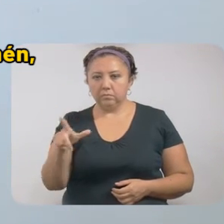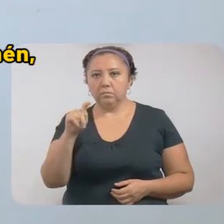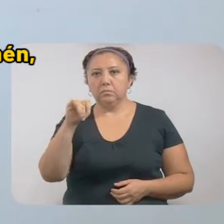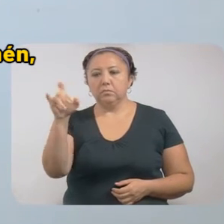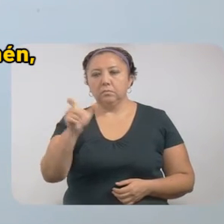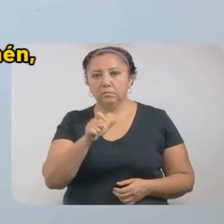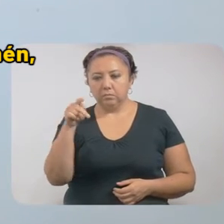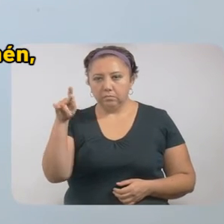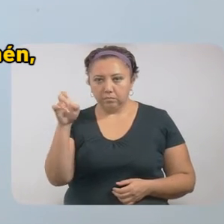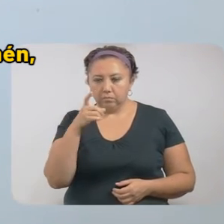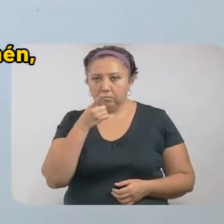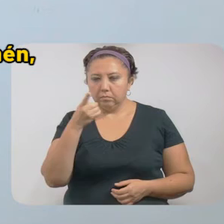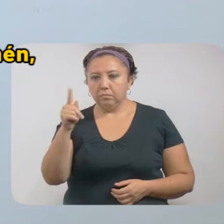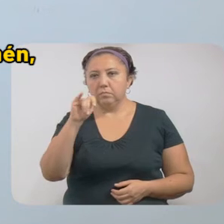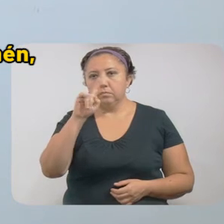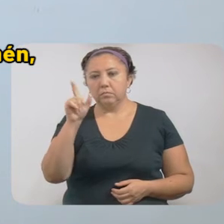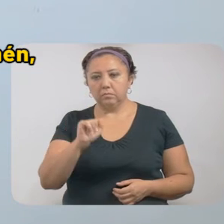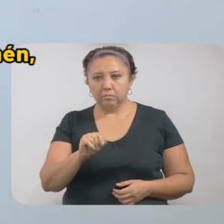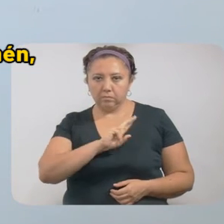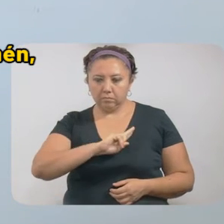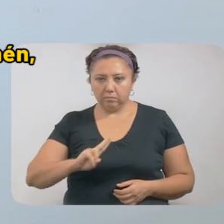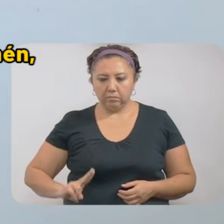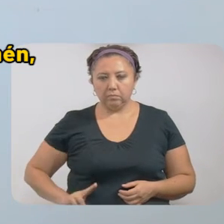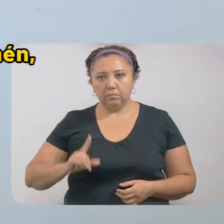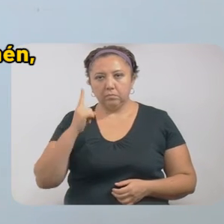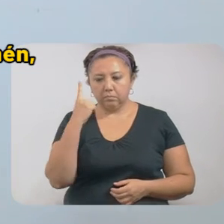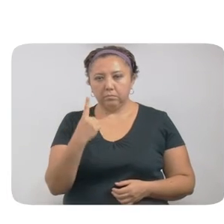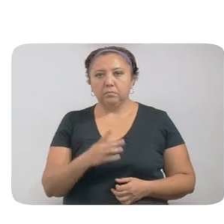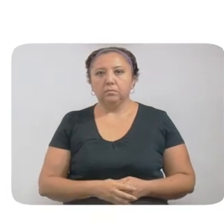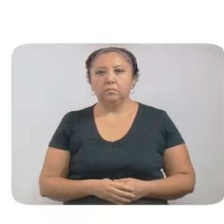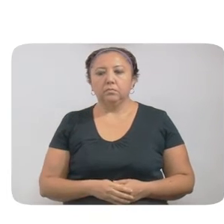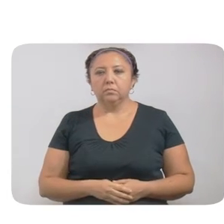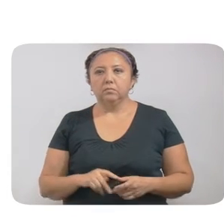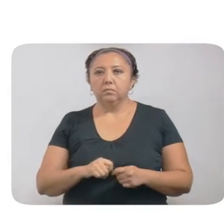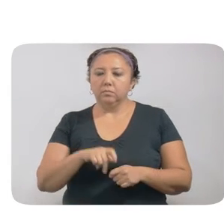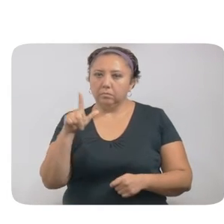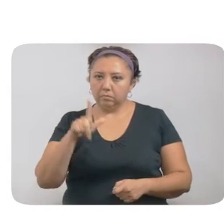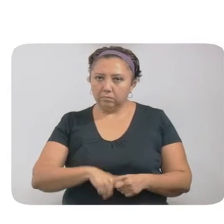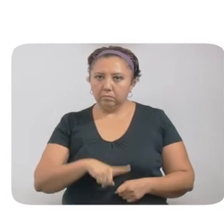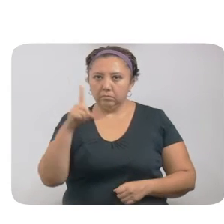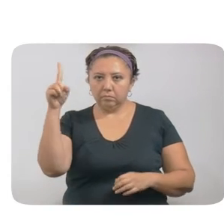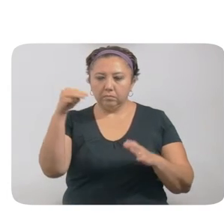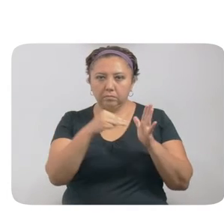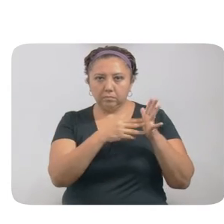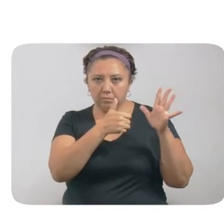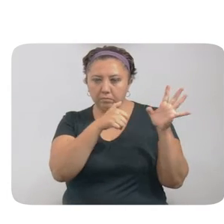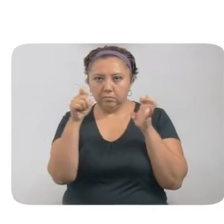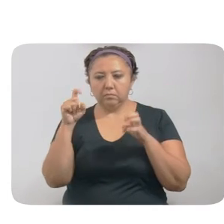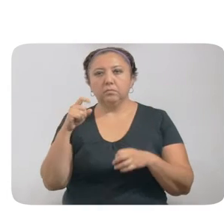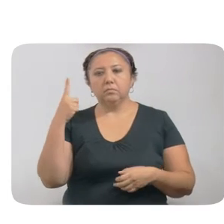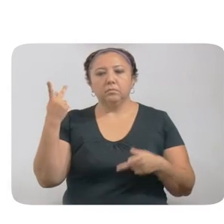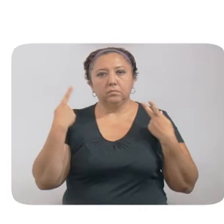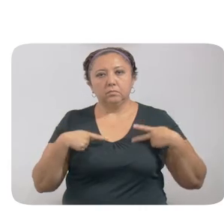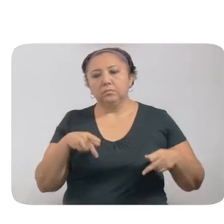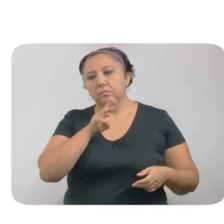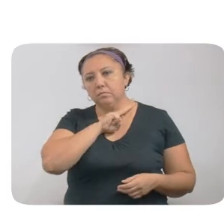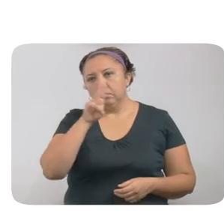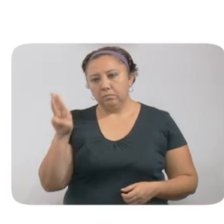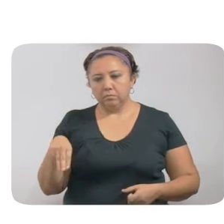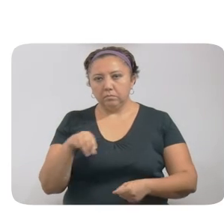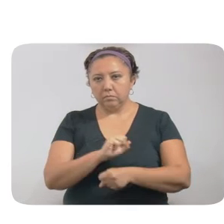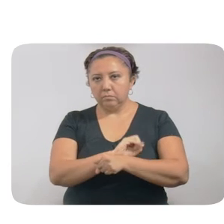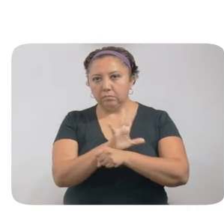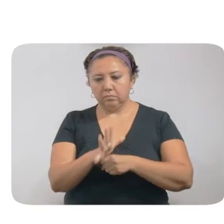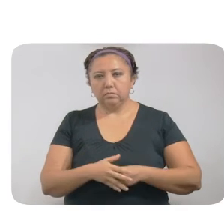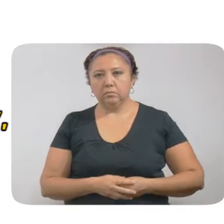Tishkakalcupul, Ticimin, Tuncás y Humán, Conuno. En total, son 1,621 personas las fallecidas a causa